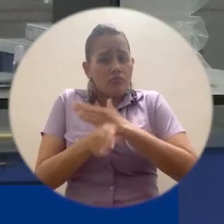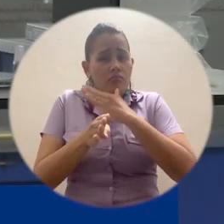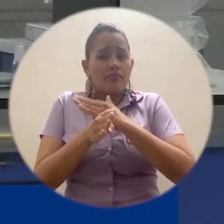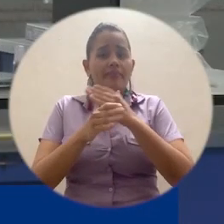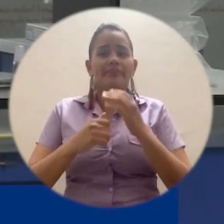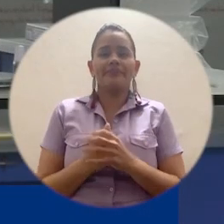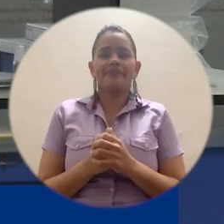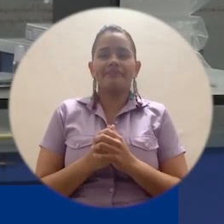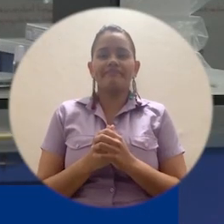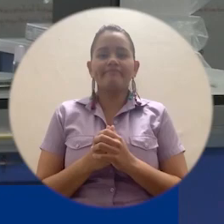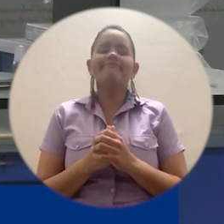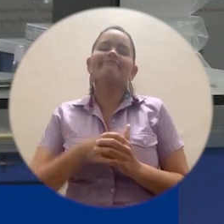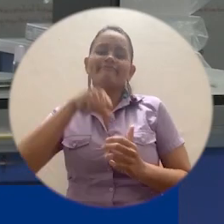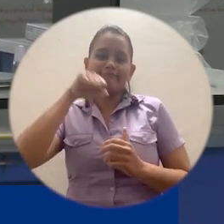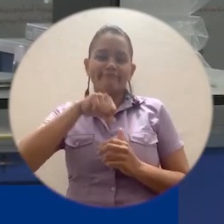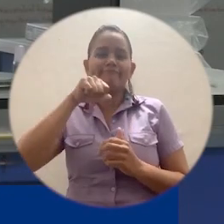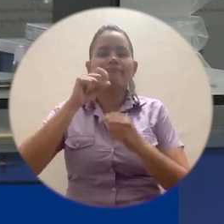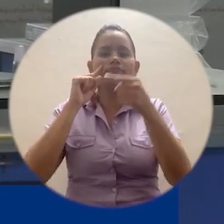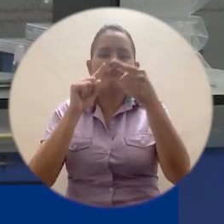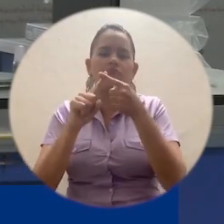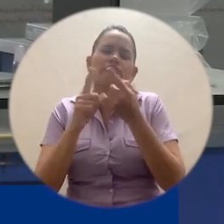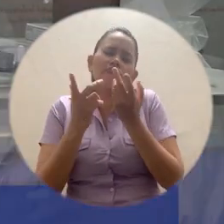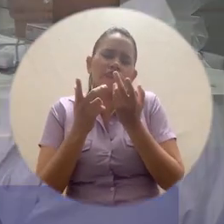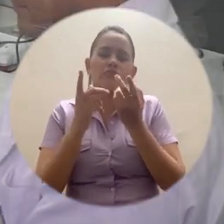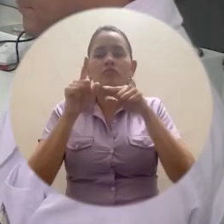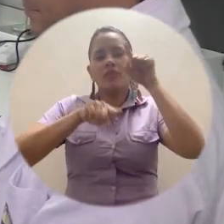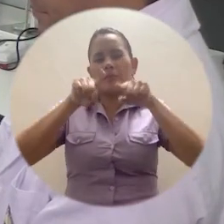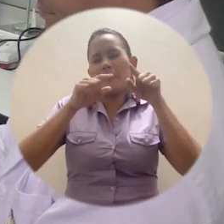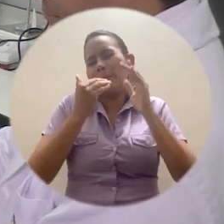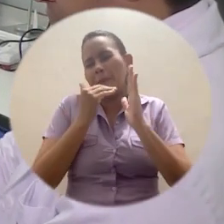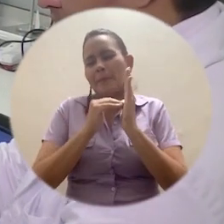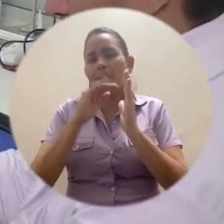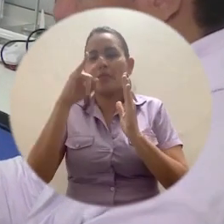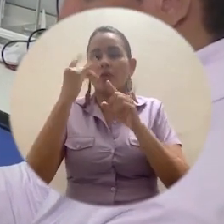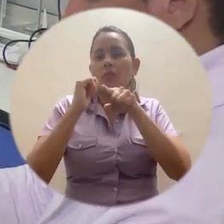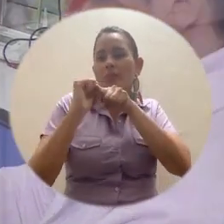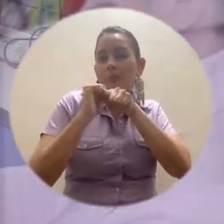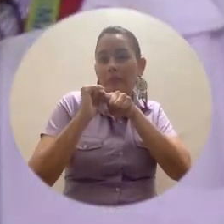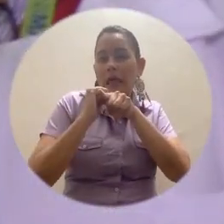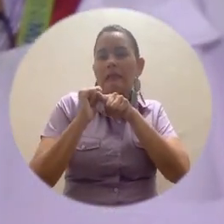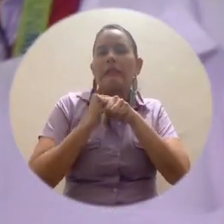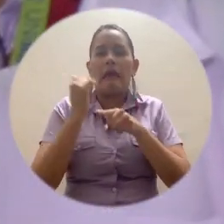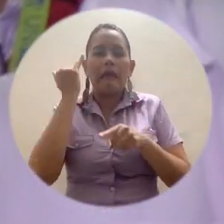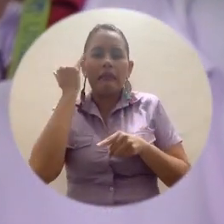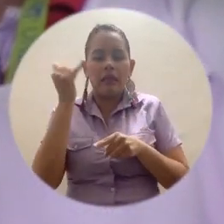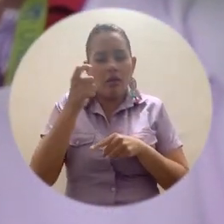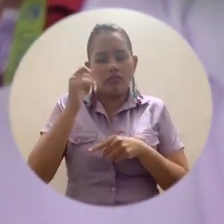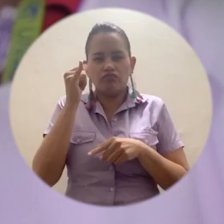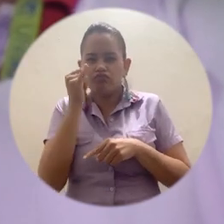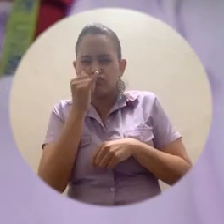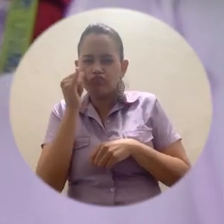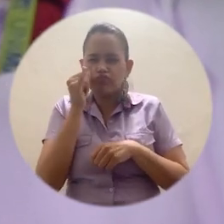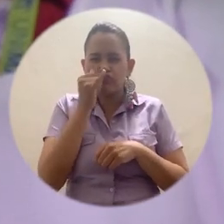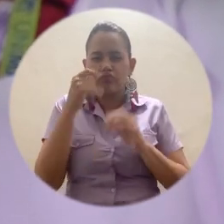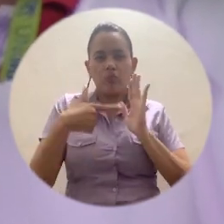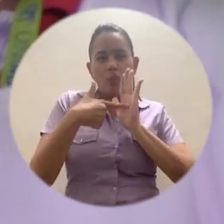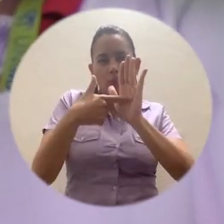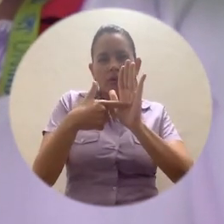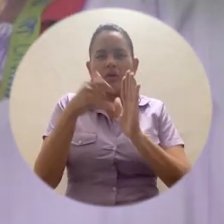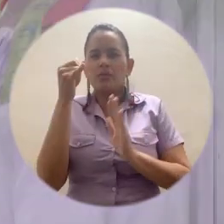En este sentido, pues hemos tomado la decisión, en el caso de las prácticas, pues hacer tomas en vivo también de las prácticas,